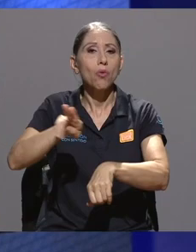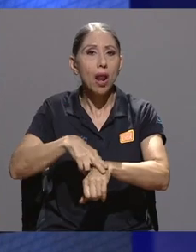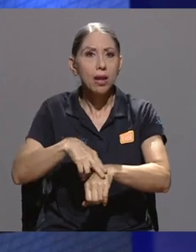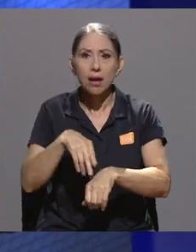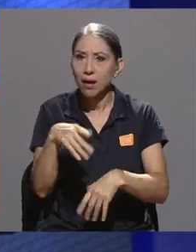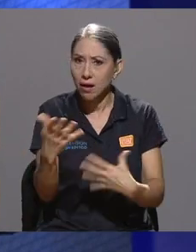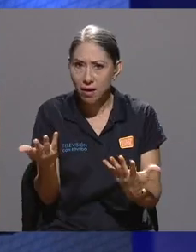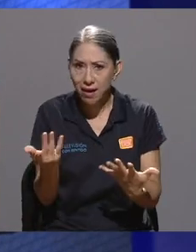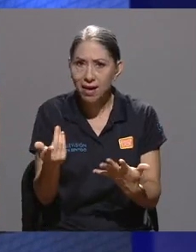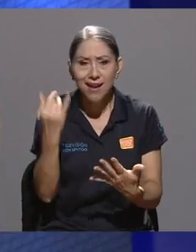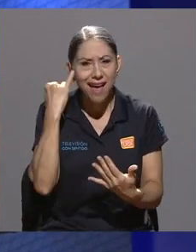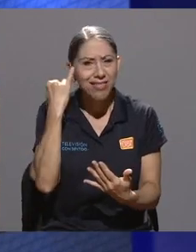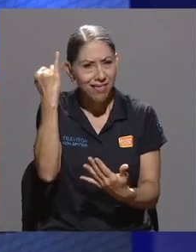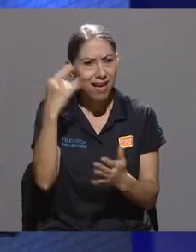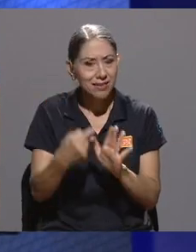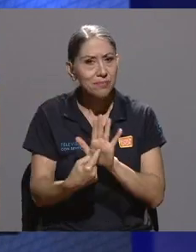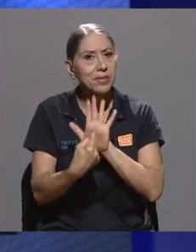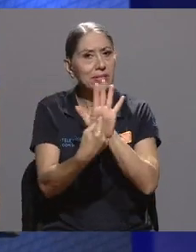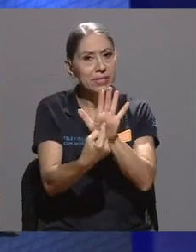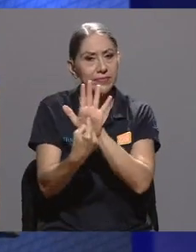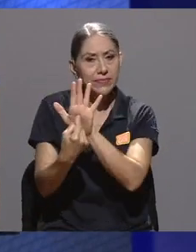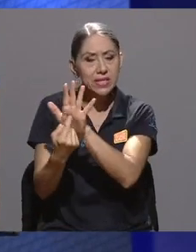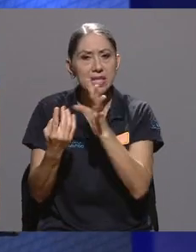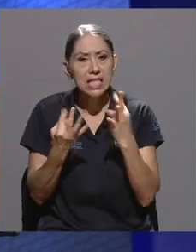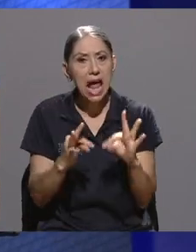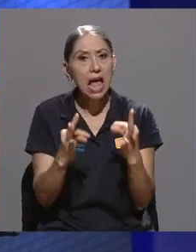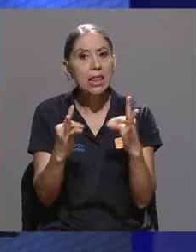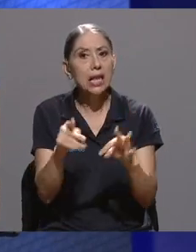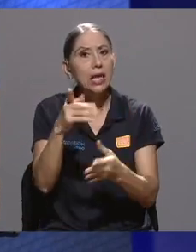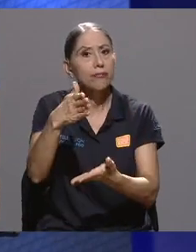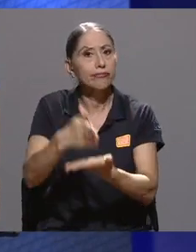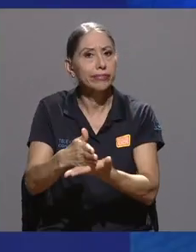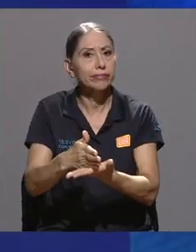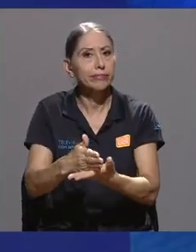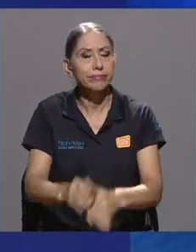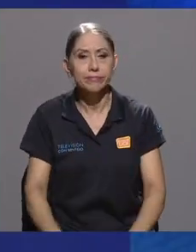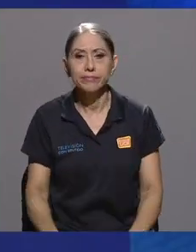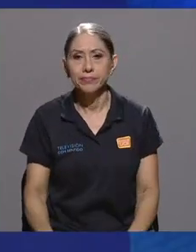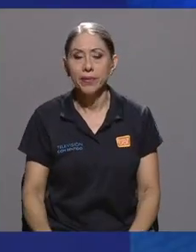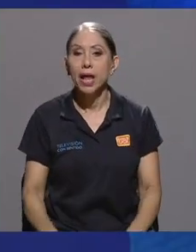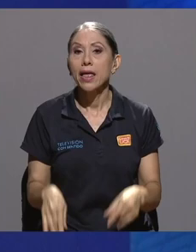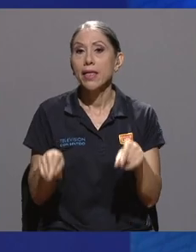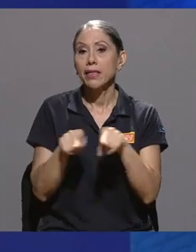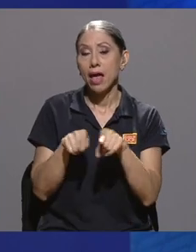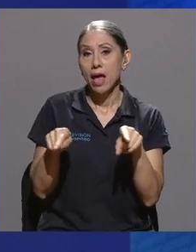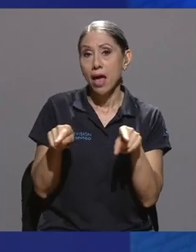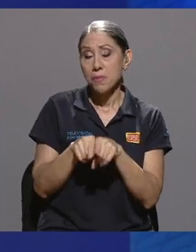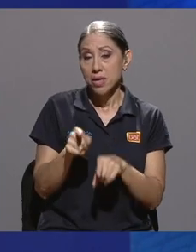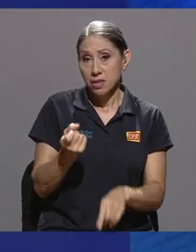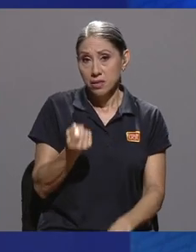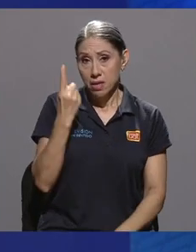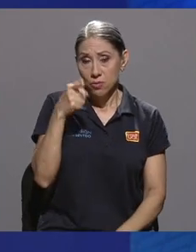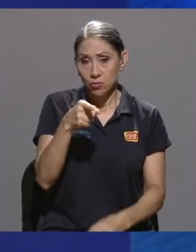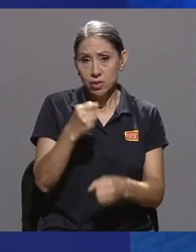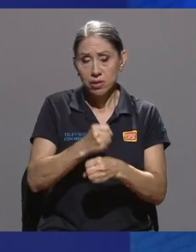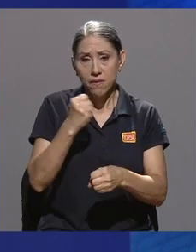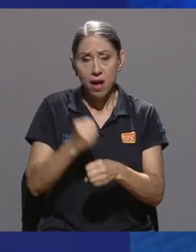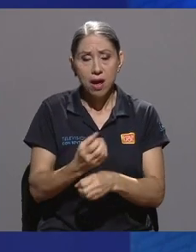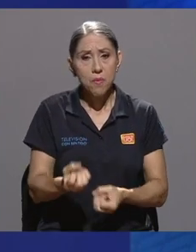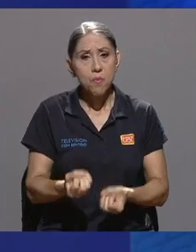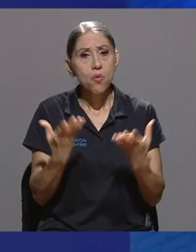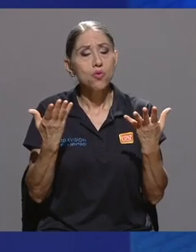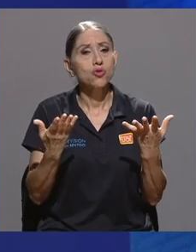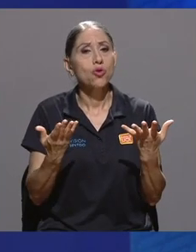es parte de todo esto. Y la idea es visibilizar y tratar de que no pase. También entiendo que trabajan mucho en la